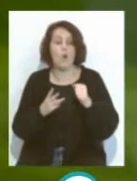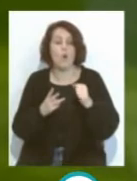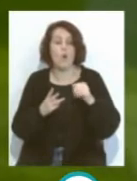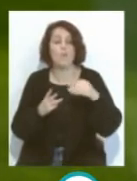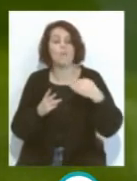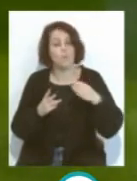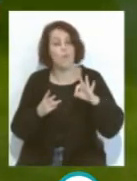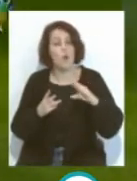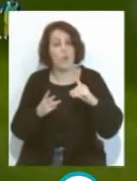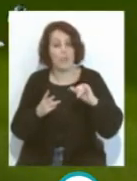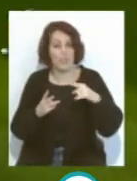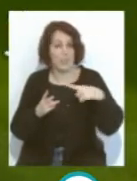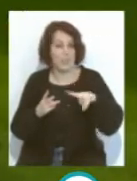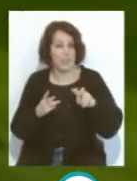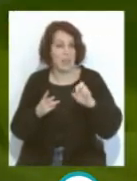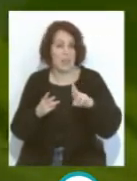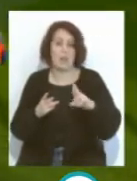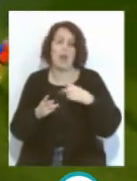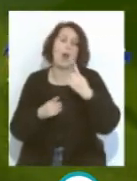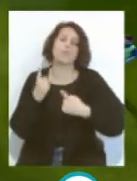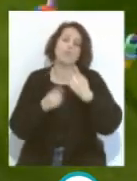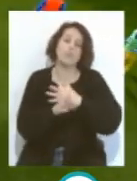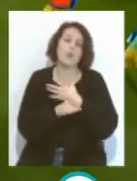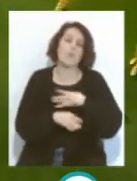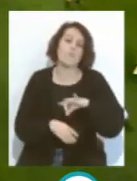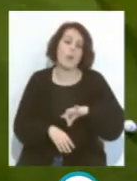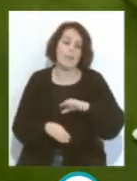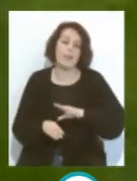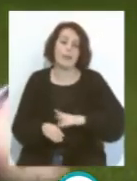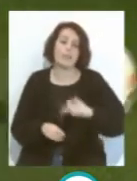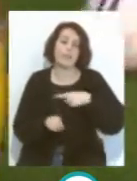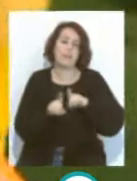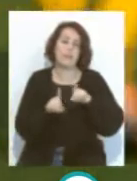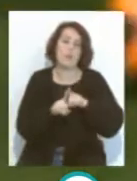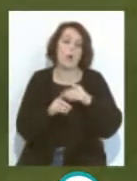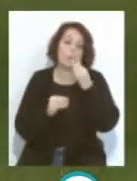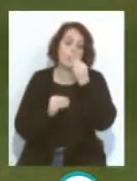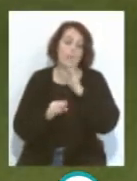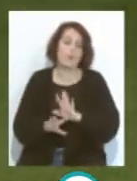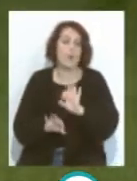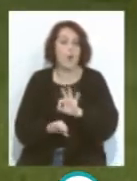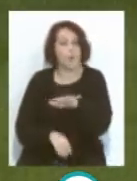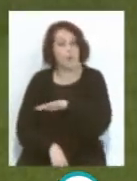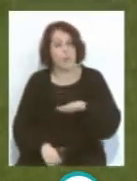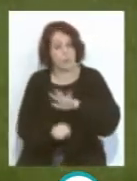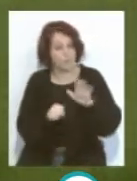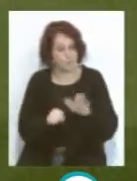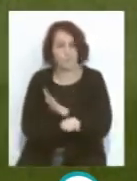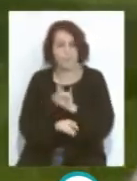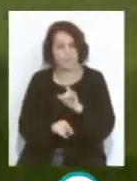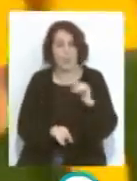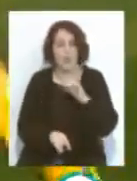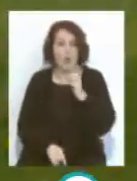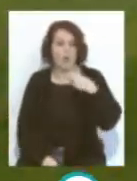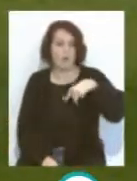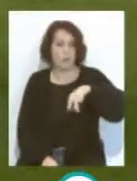una serie de jugadores que en cierto momento podían suplir las carencias en esa zona, o esa zona estaba bien cubierta con James